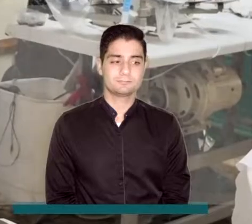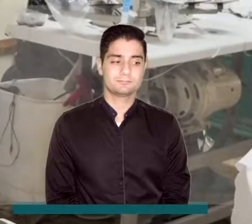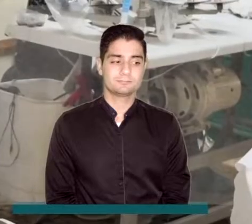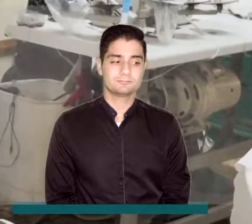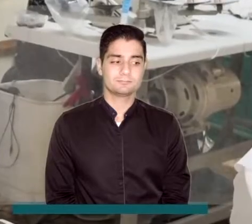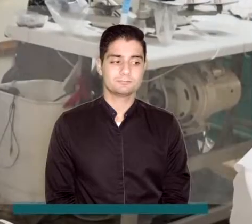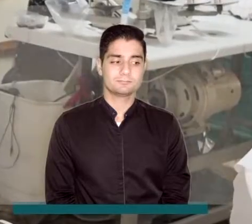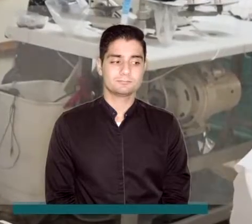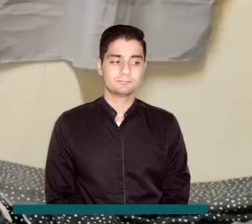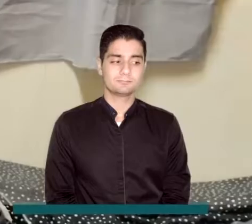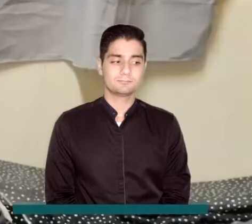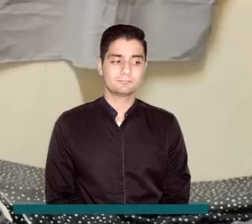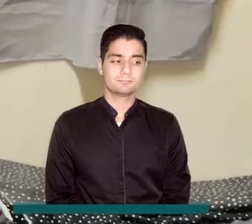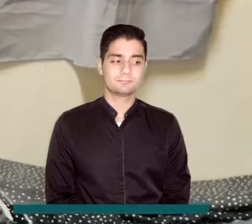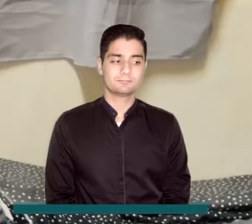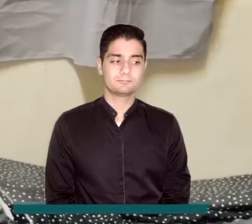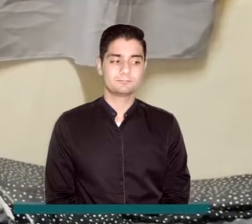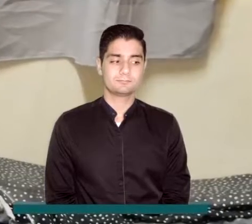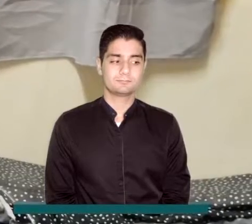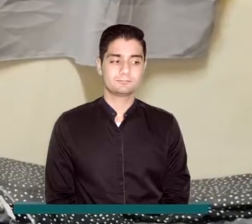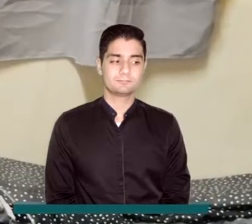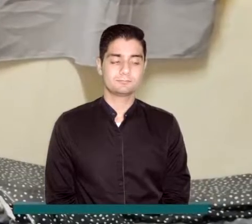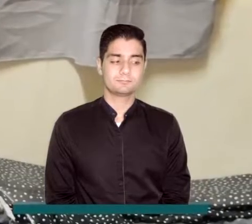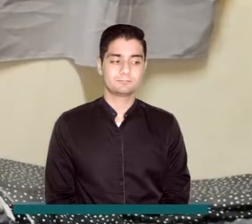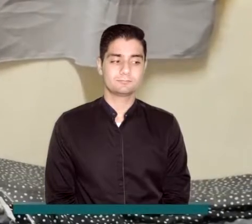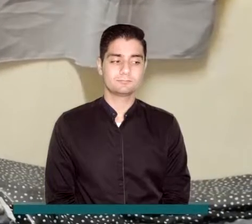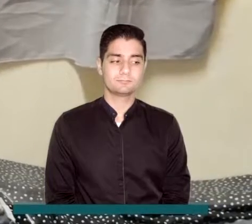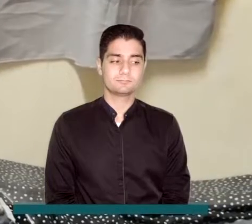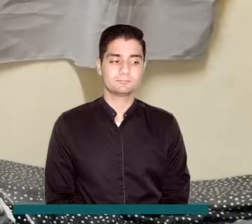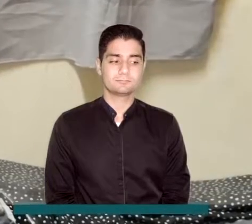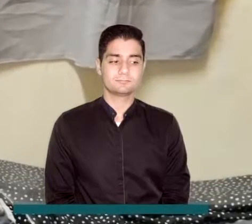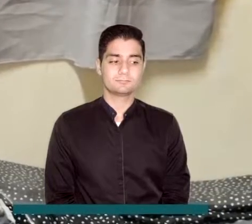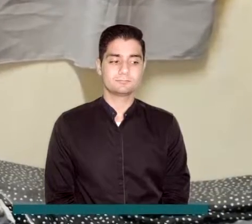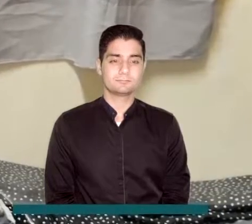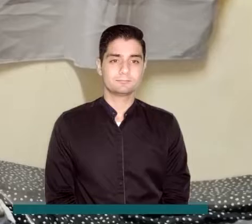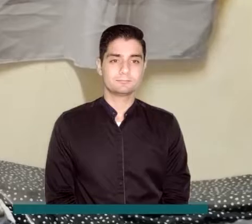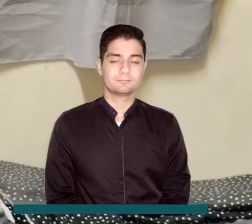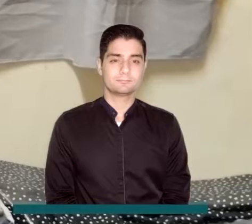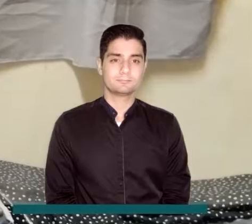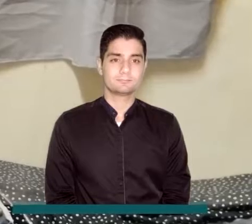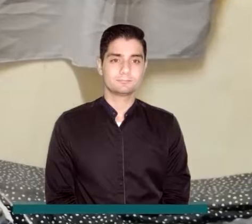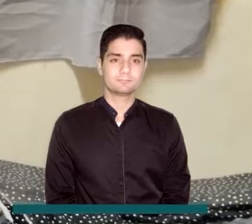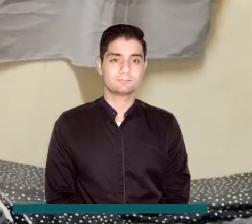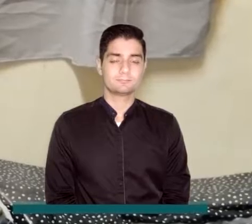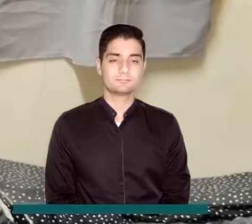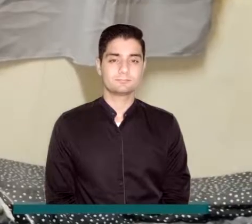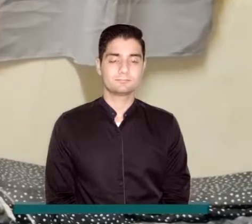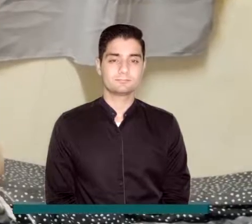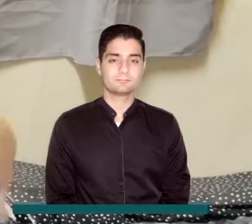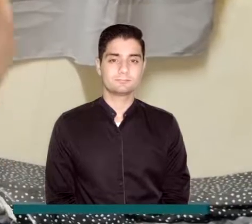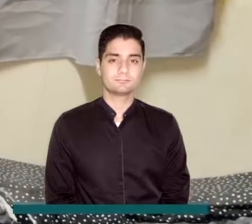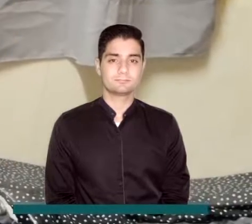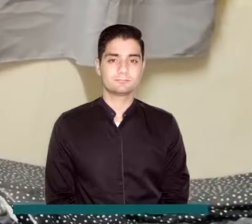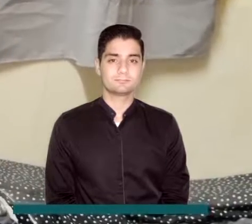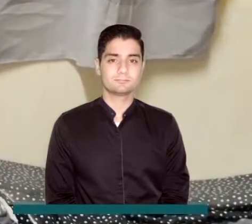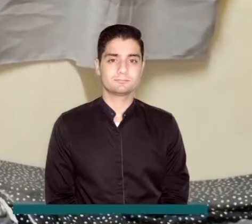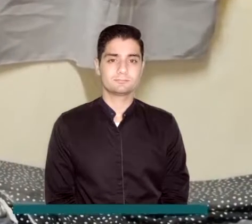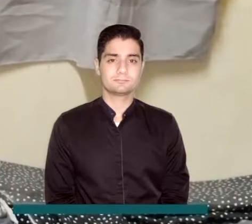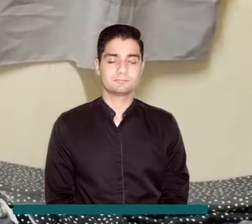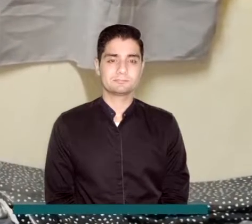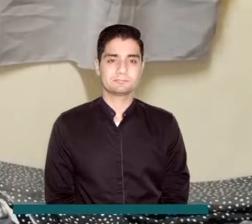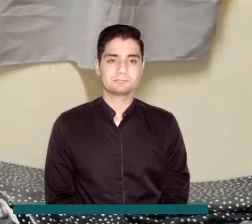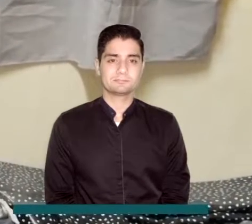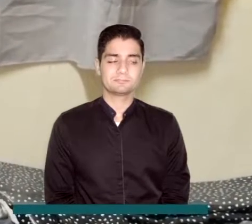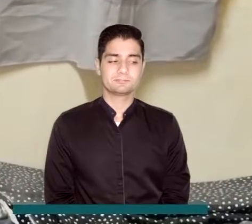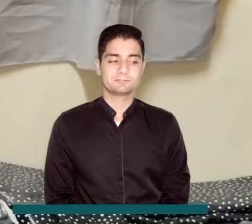inclusión laboral. Nací en Ibagué, allá era muy complejo la situación, no tenía empleo, me vine para acá,